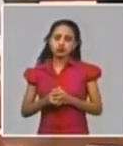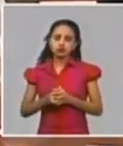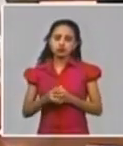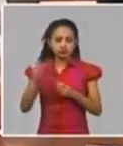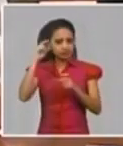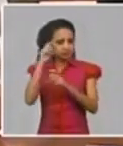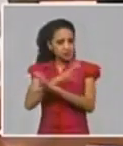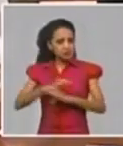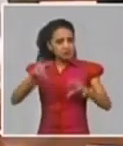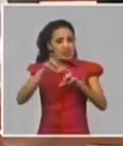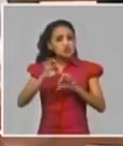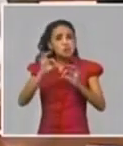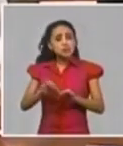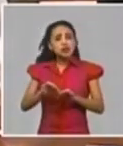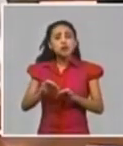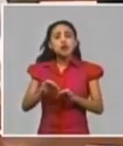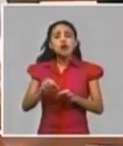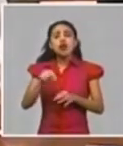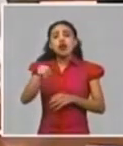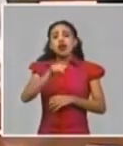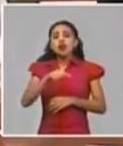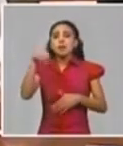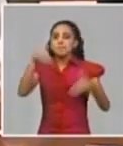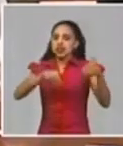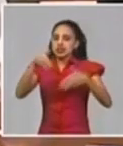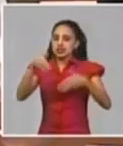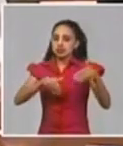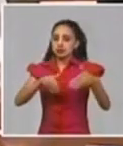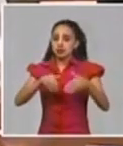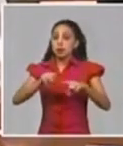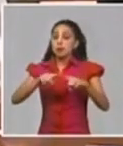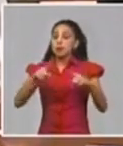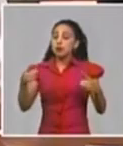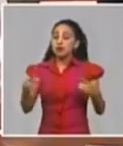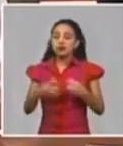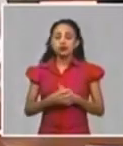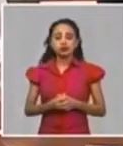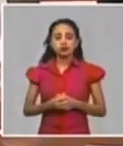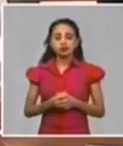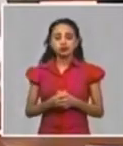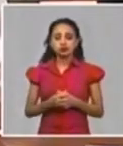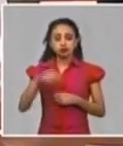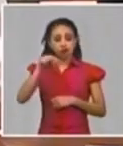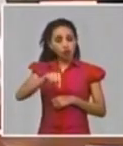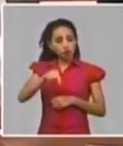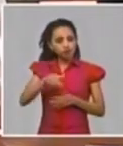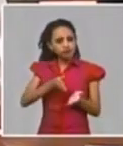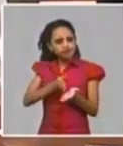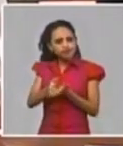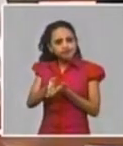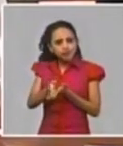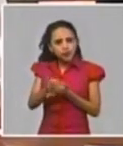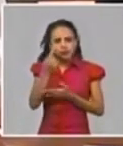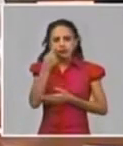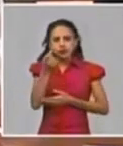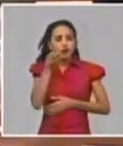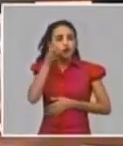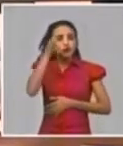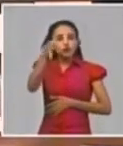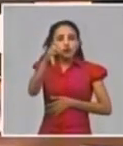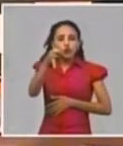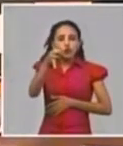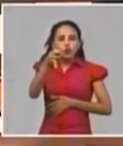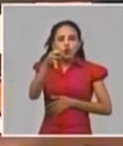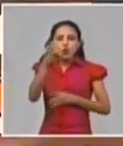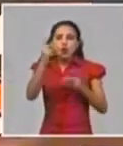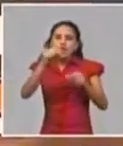científica del país han estado participando. Por lo tanto, toca ahora continuar mirándose adelante, el tiempo que resta el